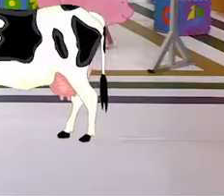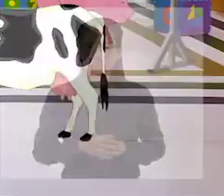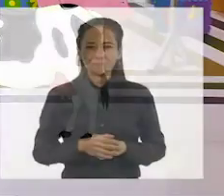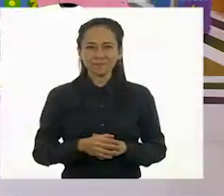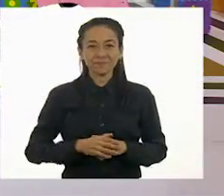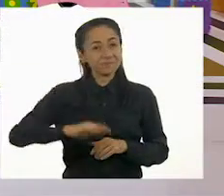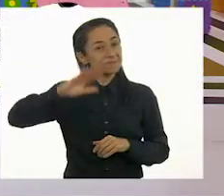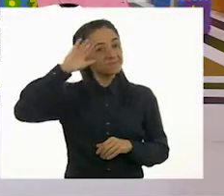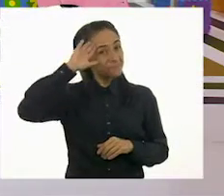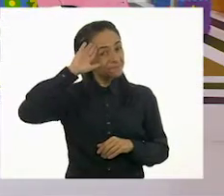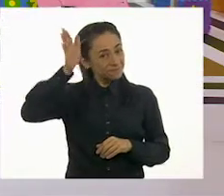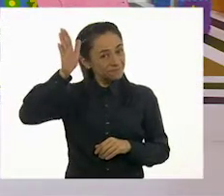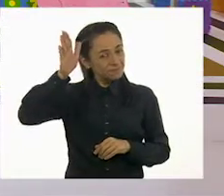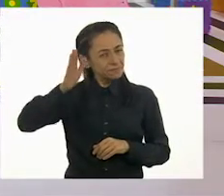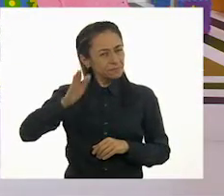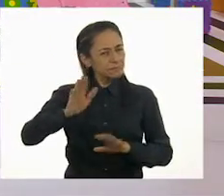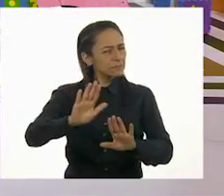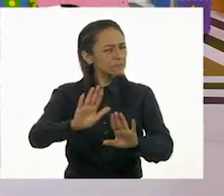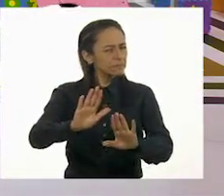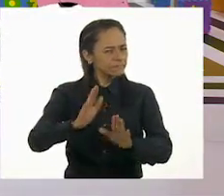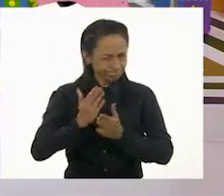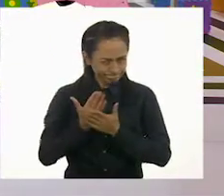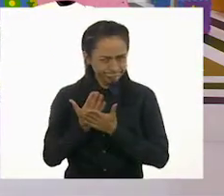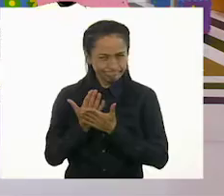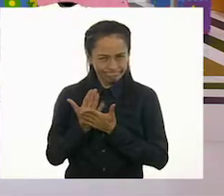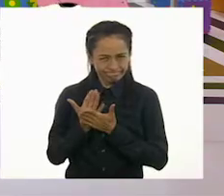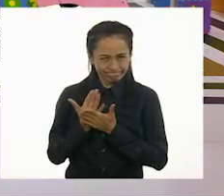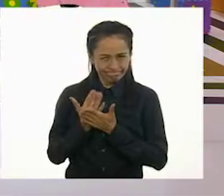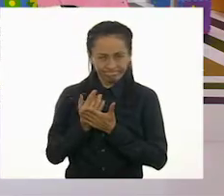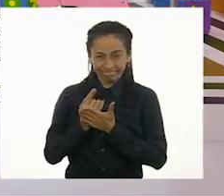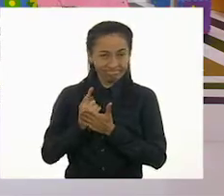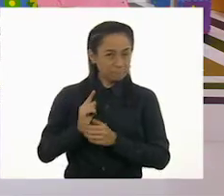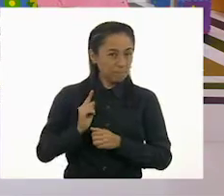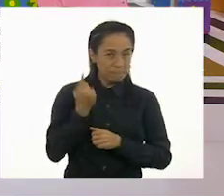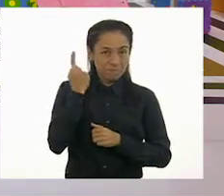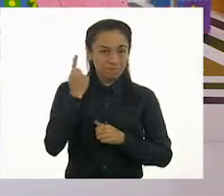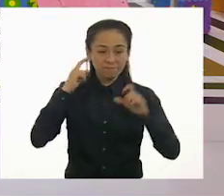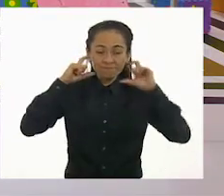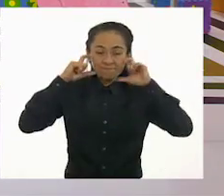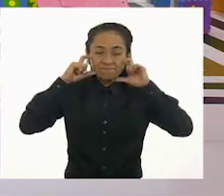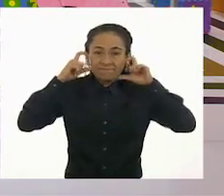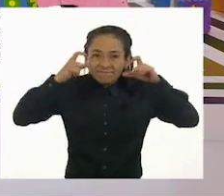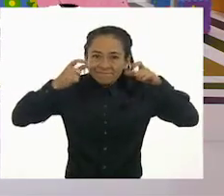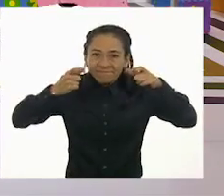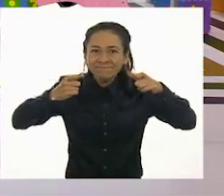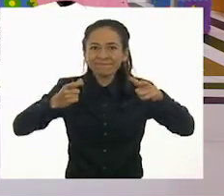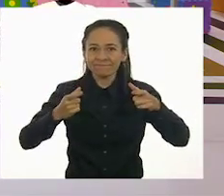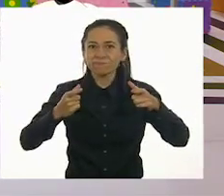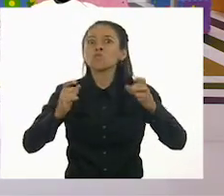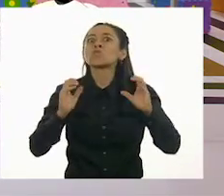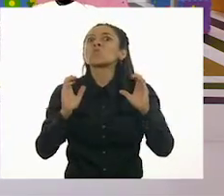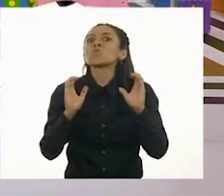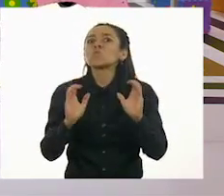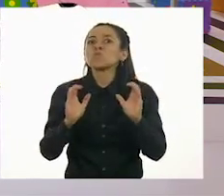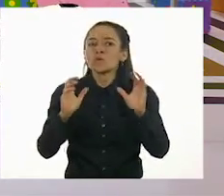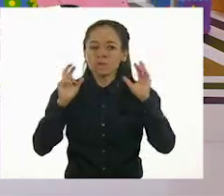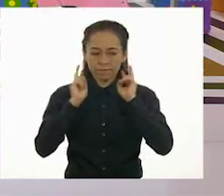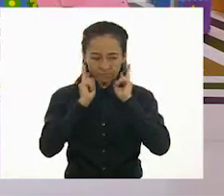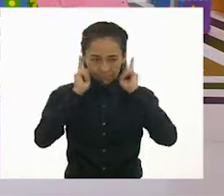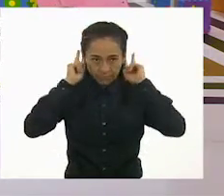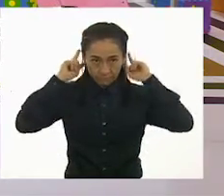Hola, esperen un momento. Me voy a quitar mi cubrebocas con mucho cuidado tomándolo por las agarraderas,